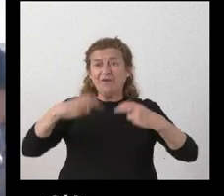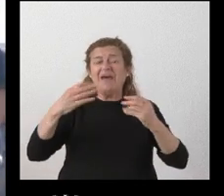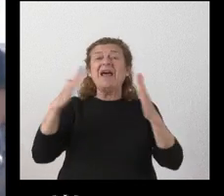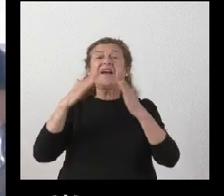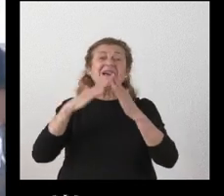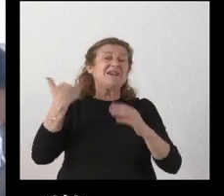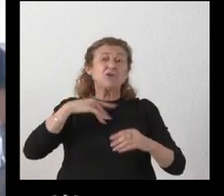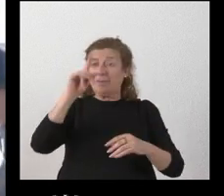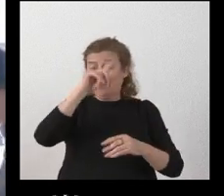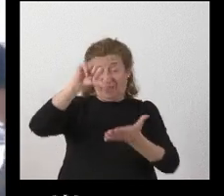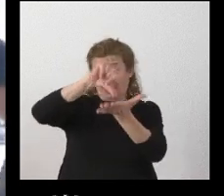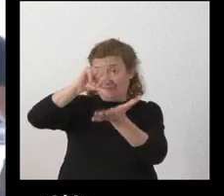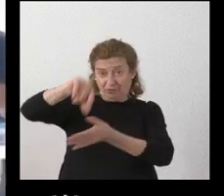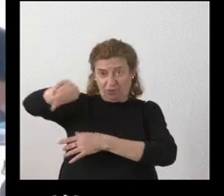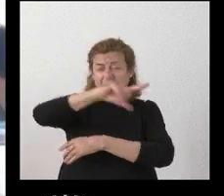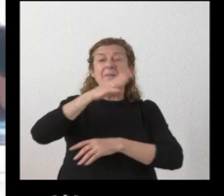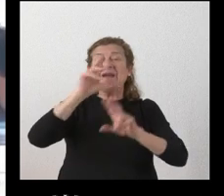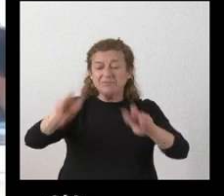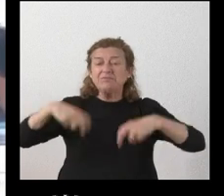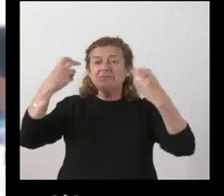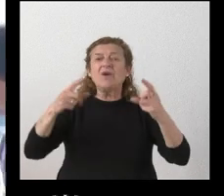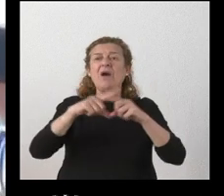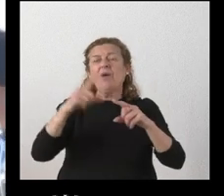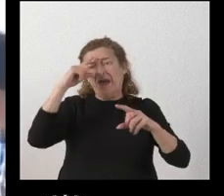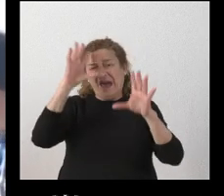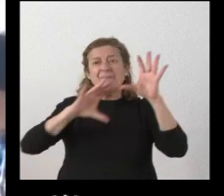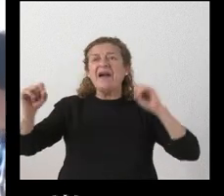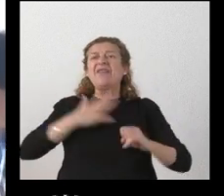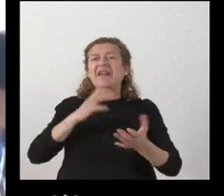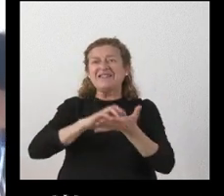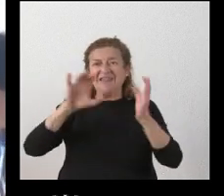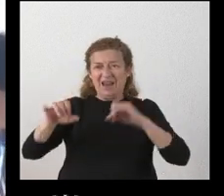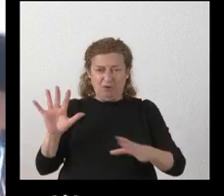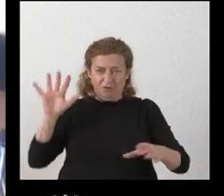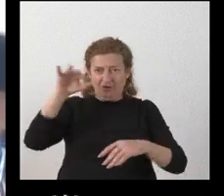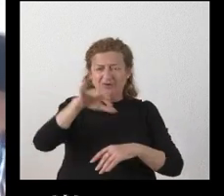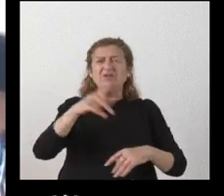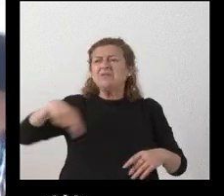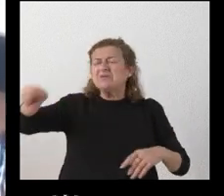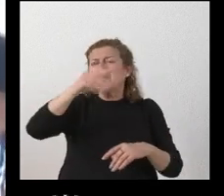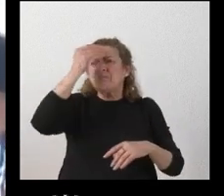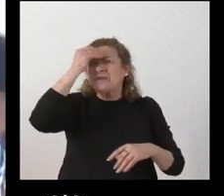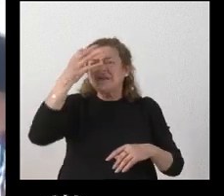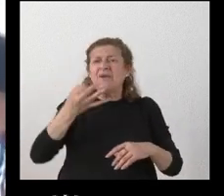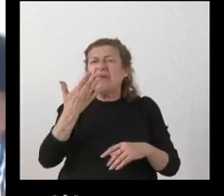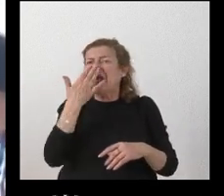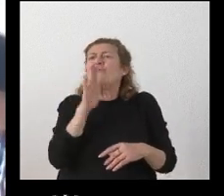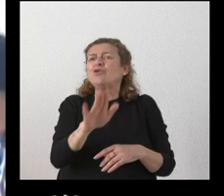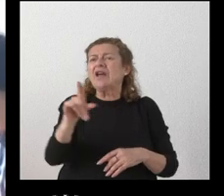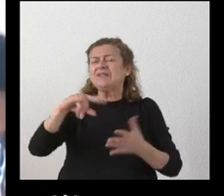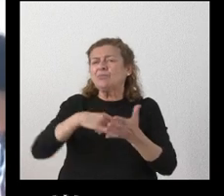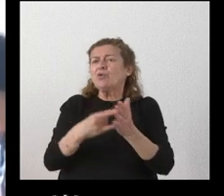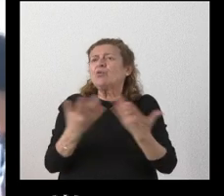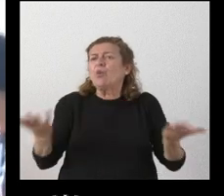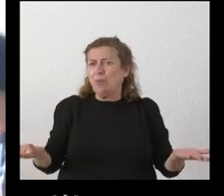en pleno centro con el objetivo de convertirla en una embajada de toda Castilla y León ¿cómo cree que debería afrontarse ese proyecto